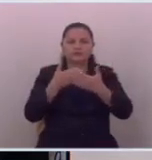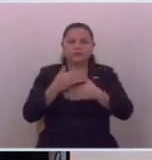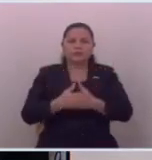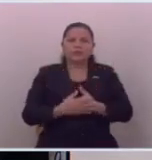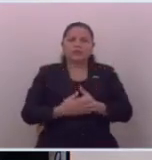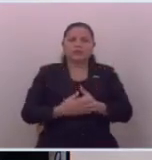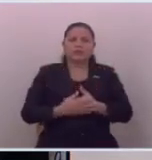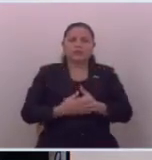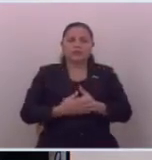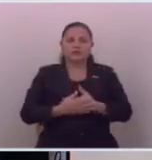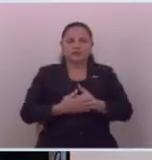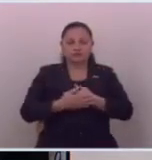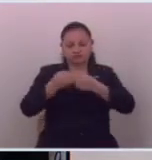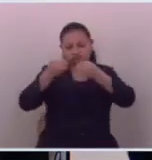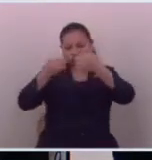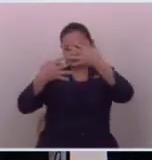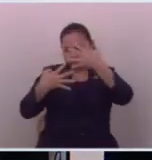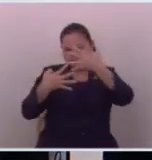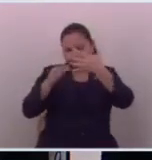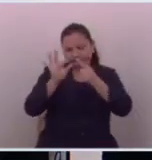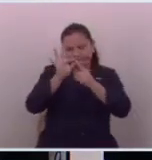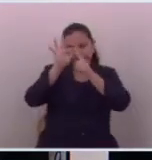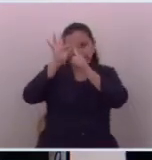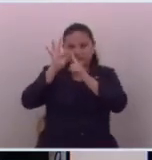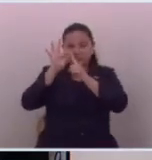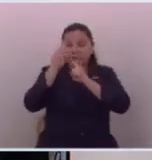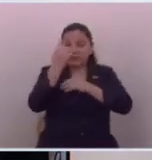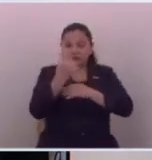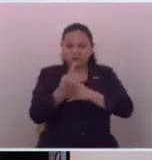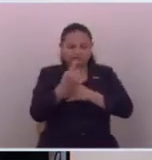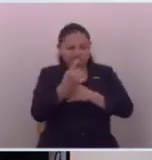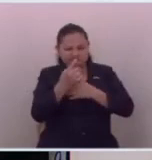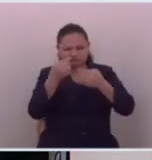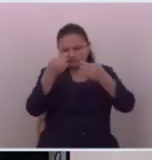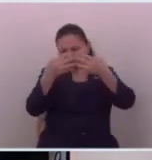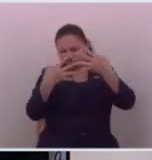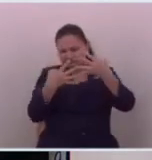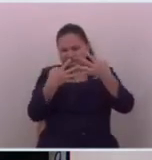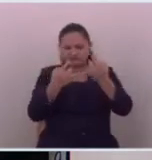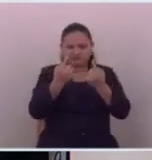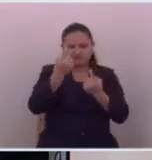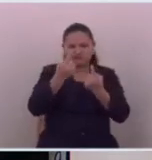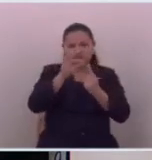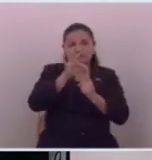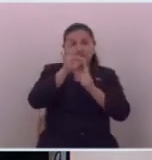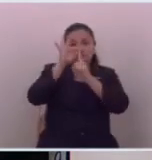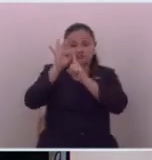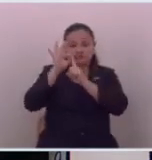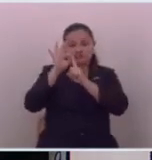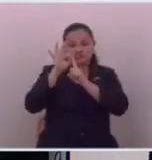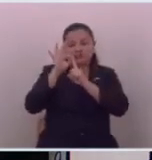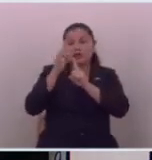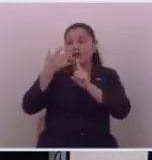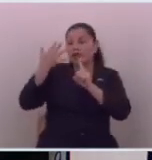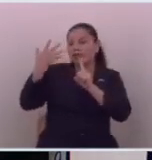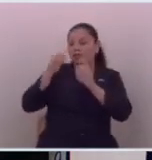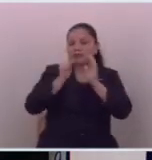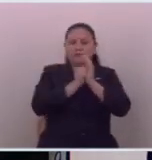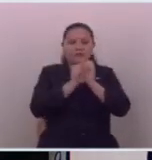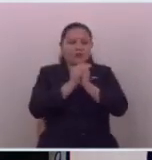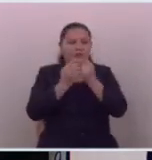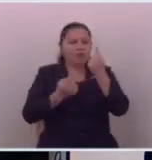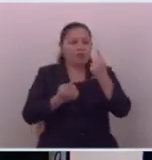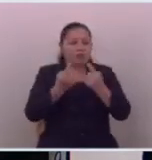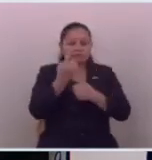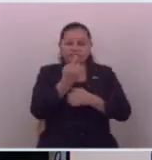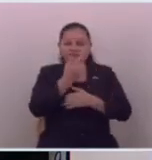un abanico de opciones que el consumidor debe elegir antes el problema era que